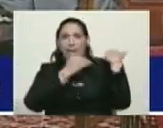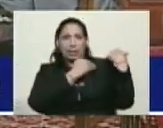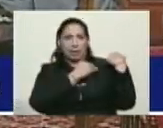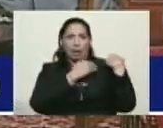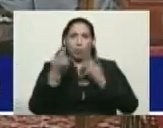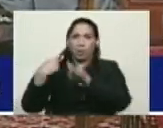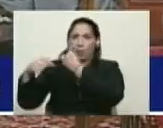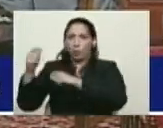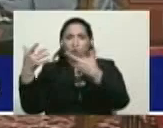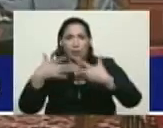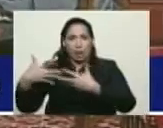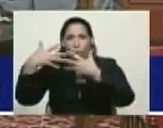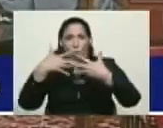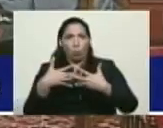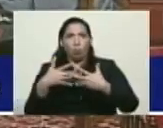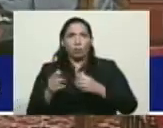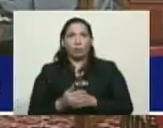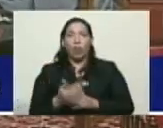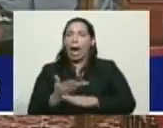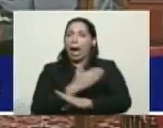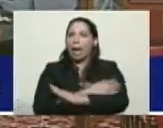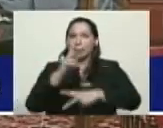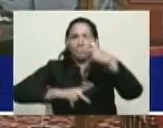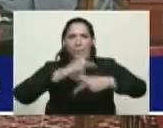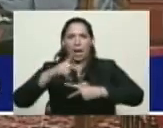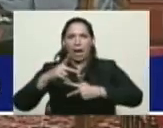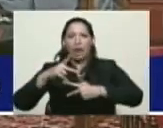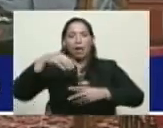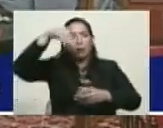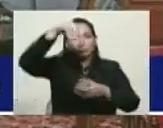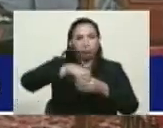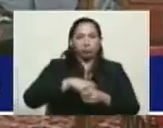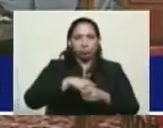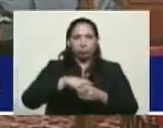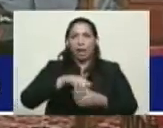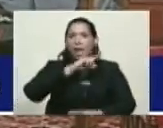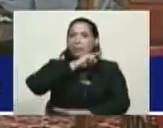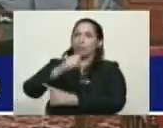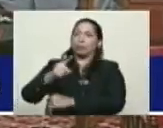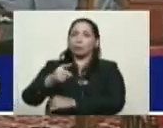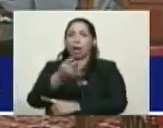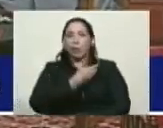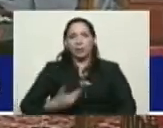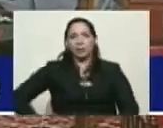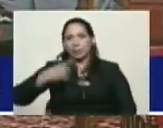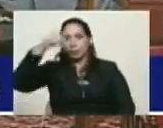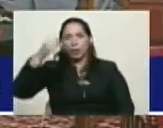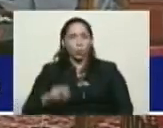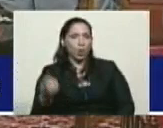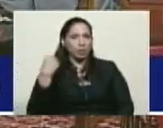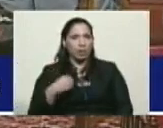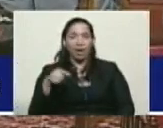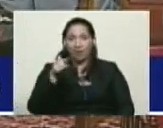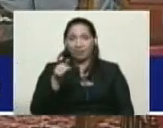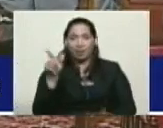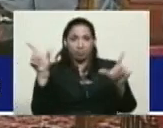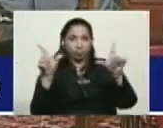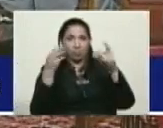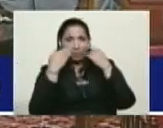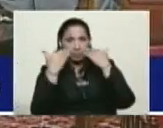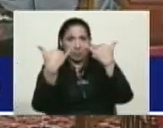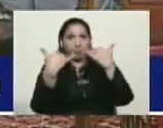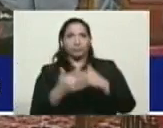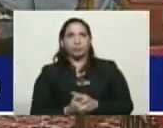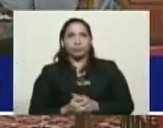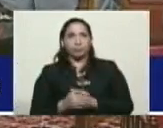pues ante los planes de intervención que ha denunciado el mandatario nacional Nicolás Maduro Moros. Con estas imágenes nosotros